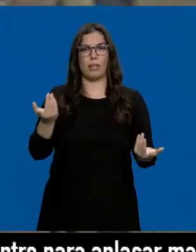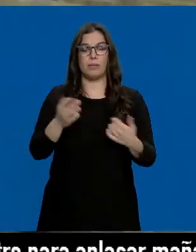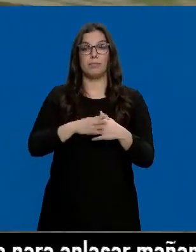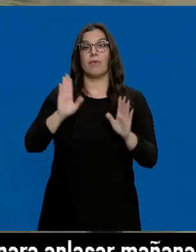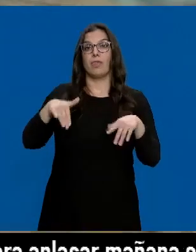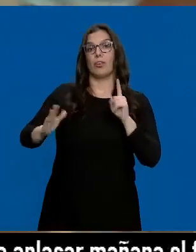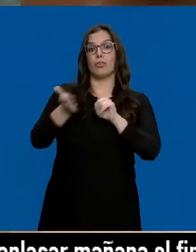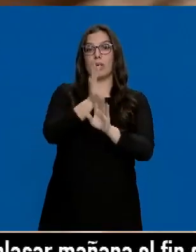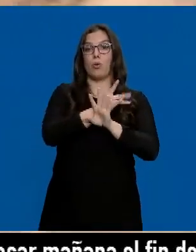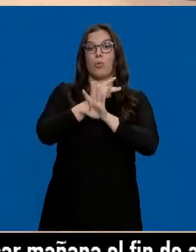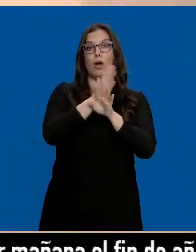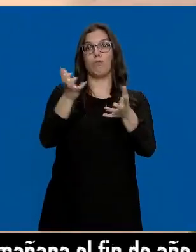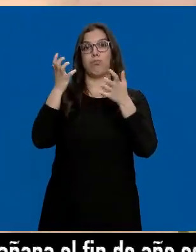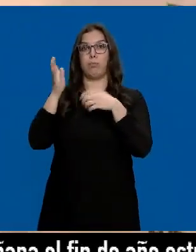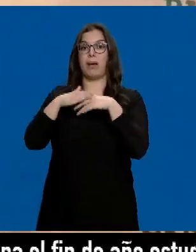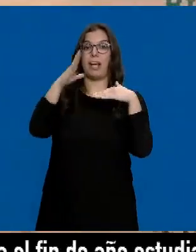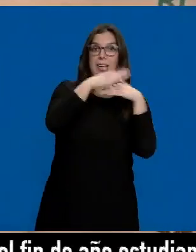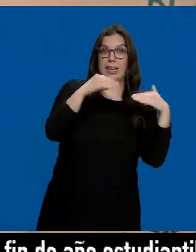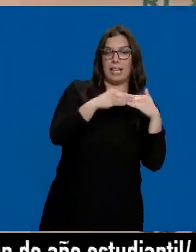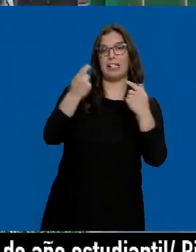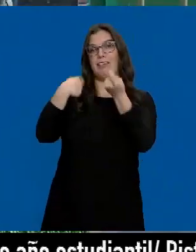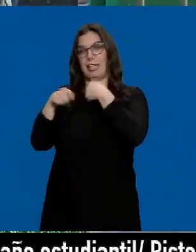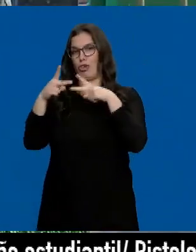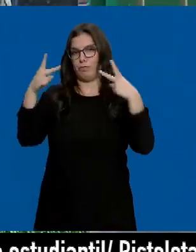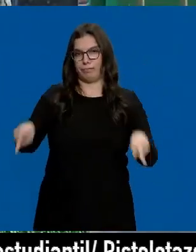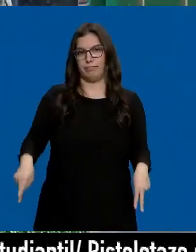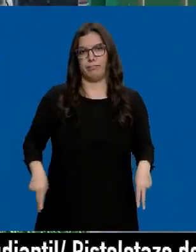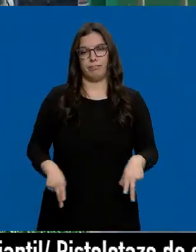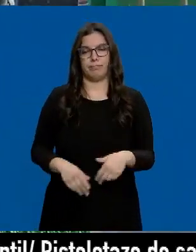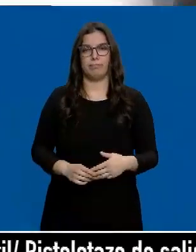así que el juego sea rentable para clientes y vendedores.